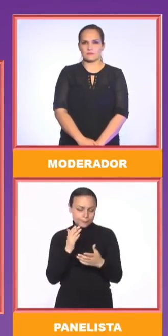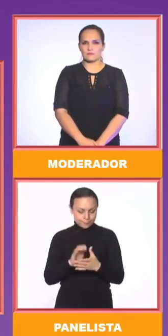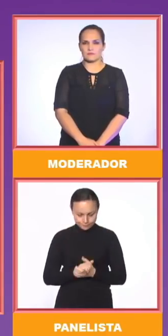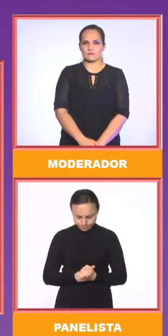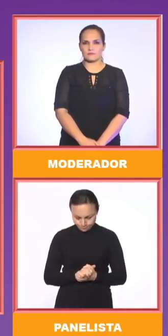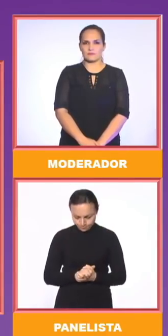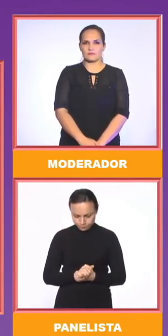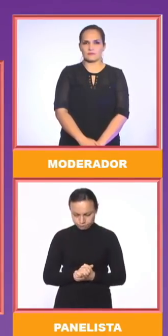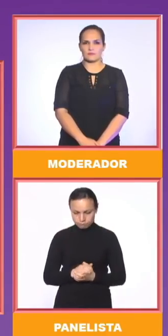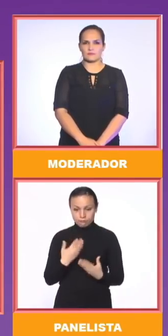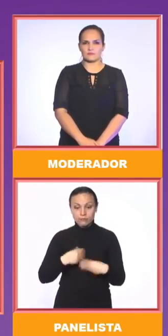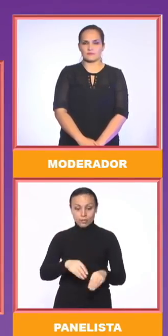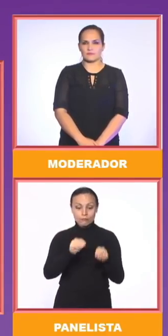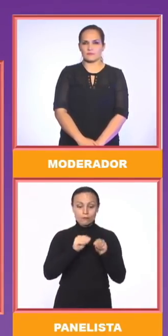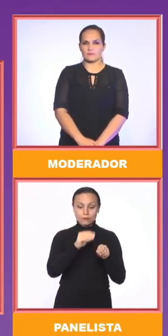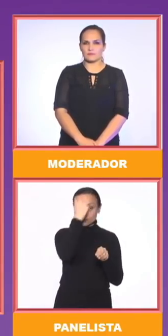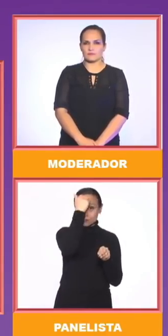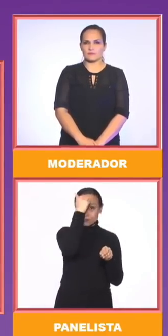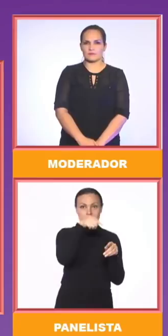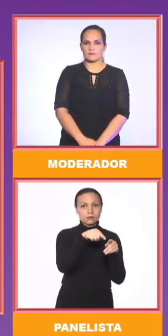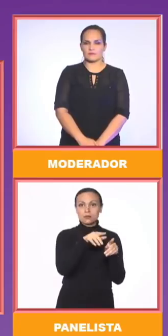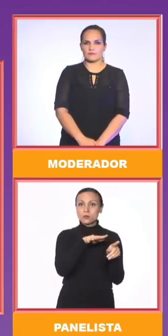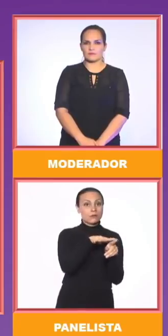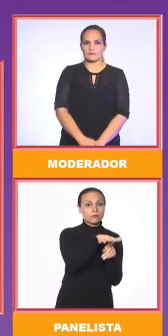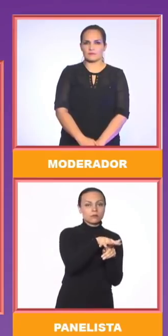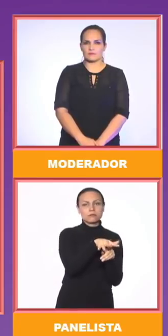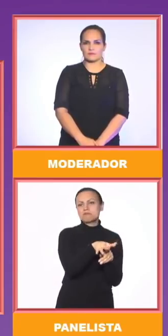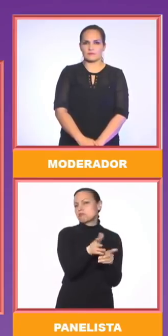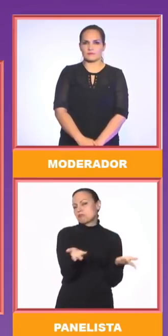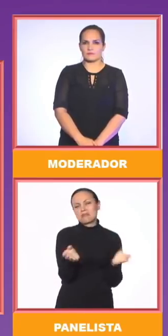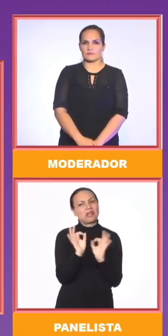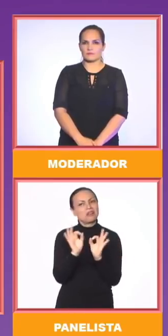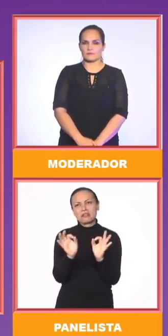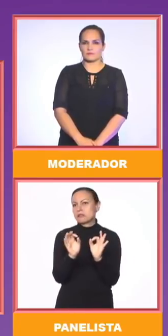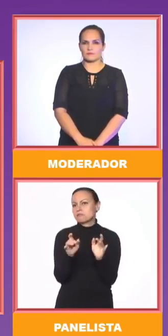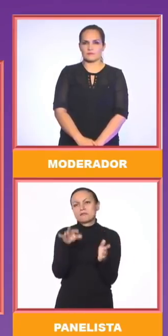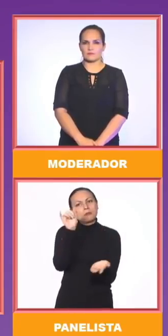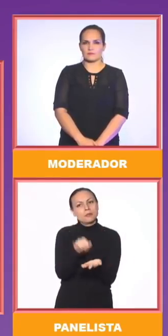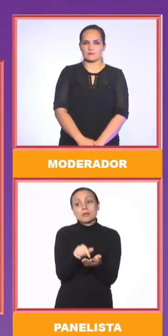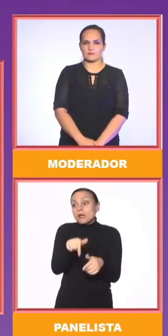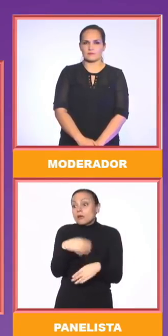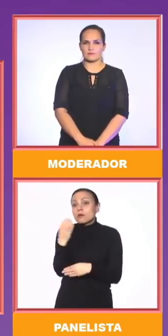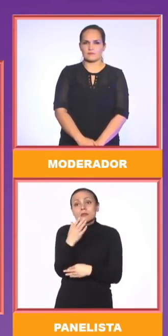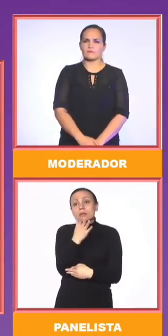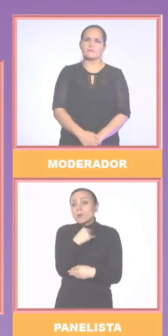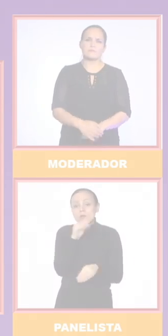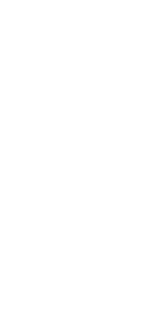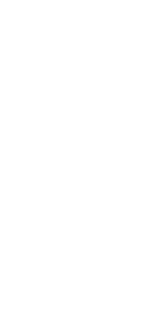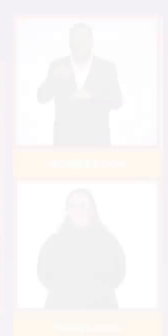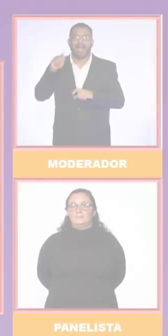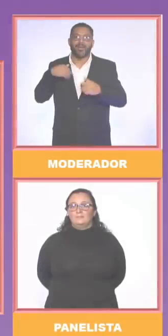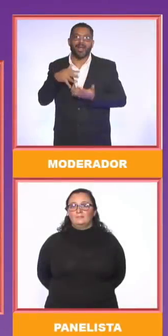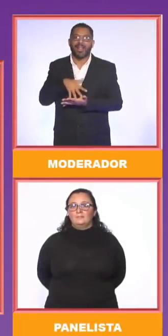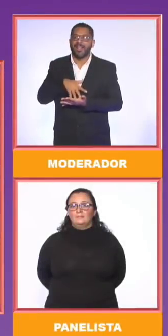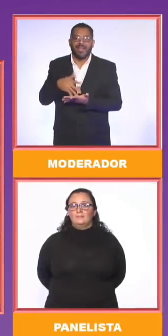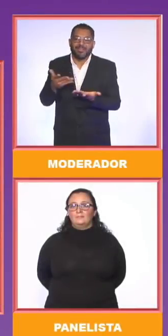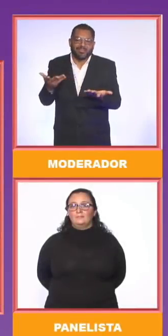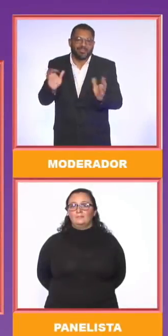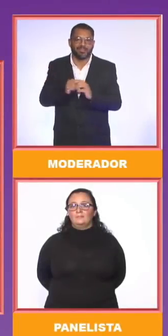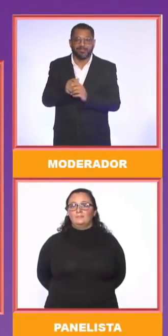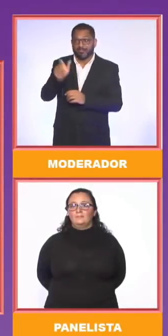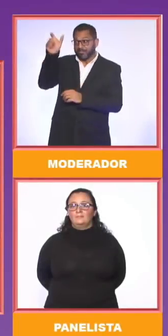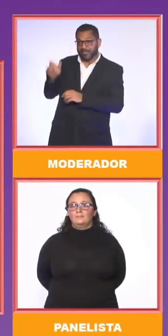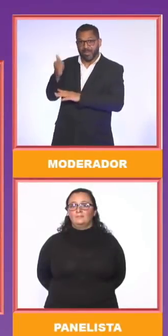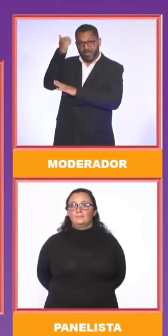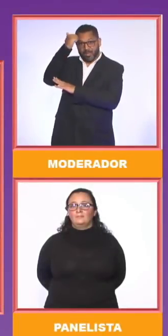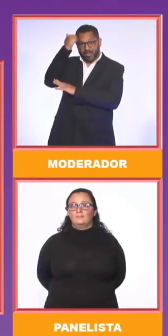variable de la formación de docentes, no mejora la calidad. Y en Colombia no la hemos tocado. Que ese es un punto fundamental. Entonces, profesor